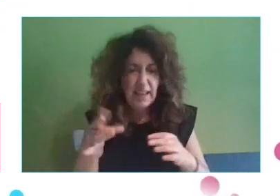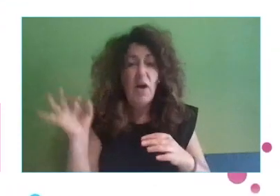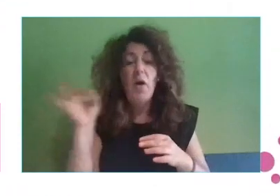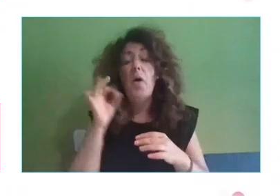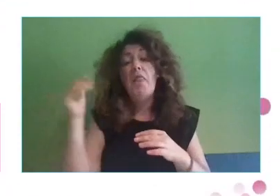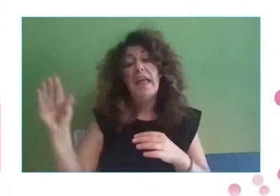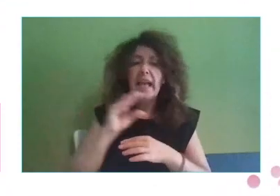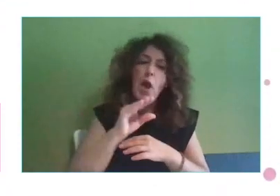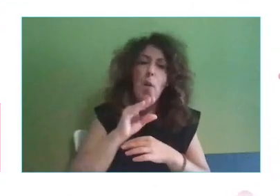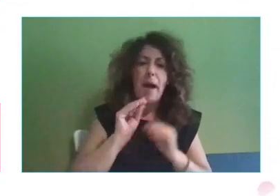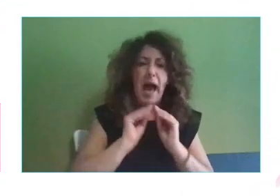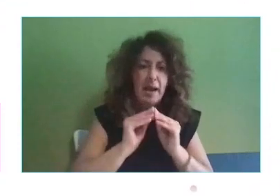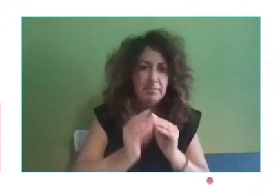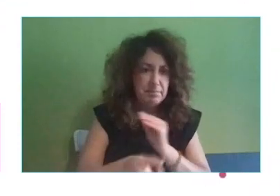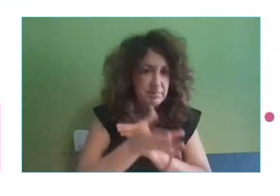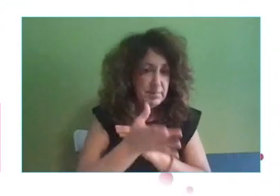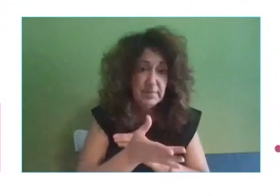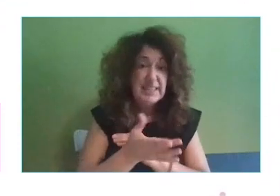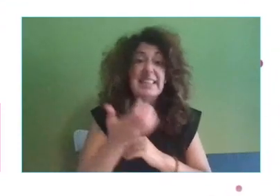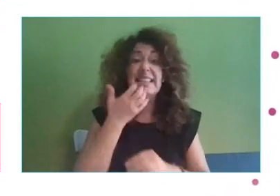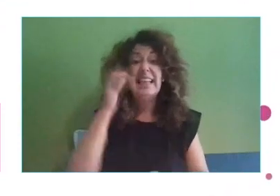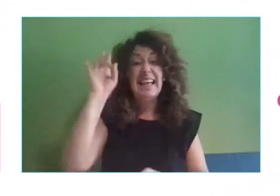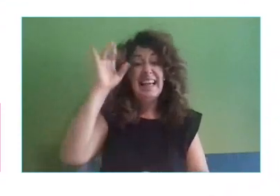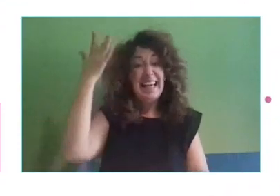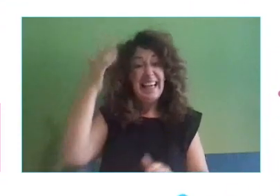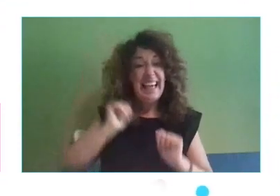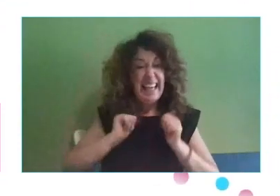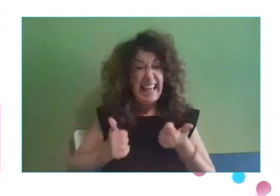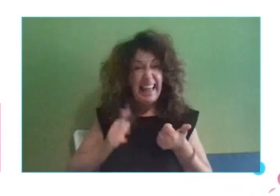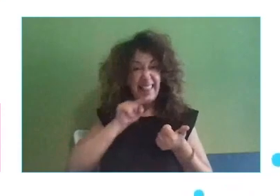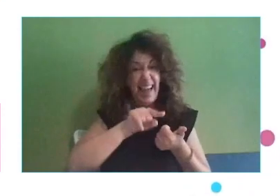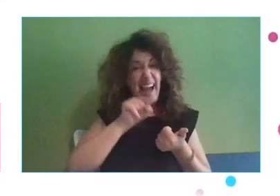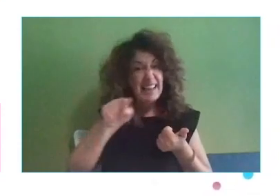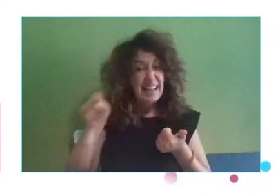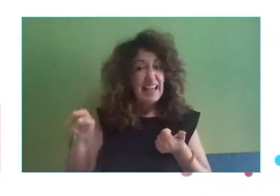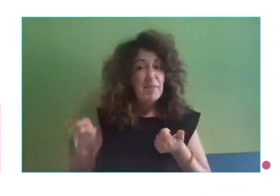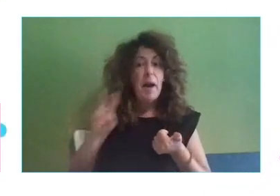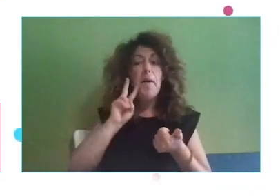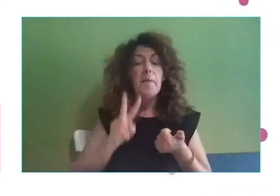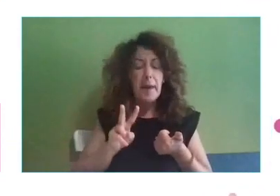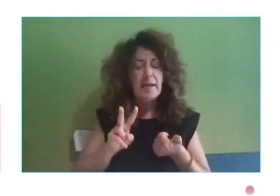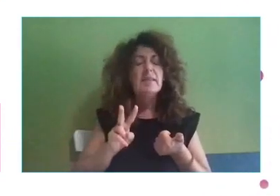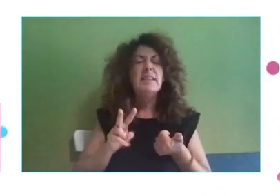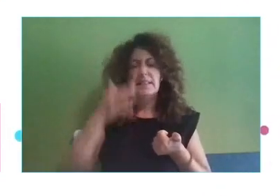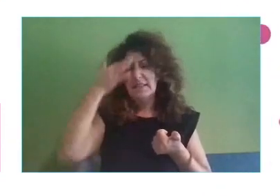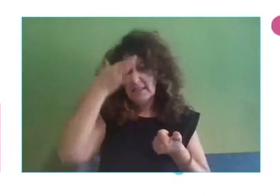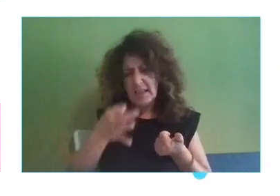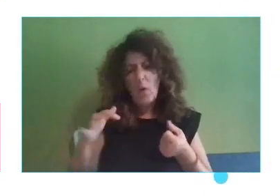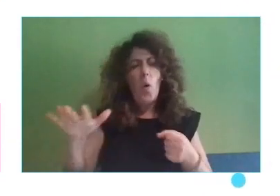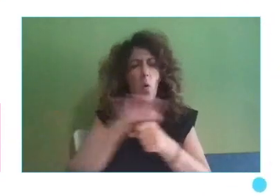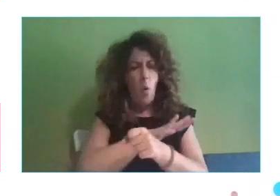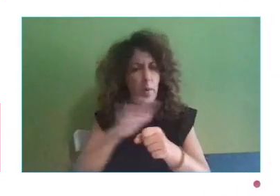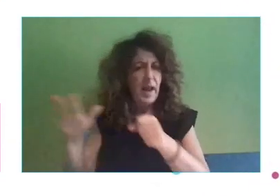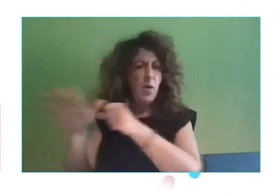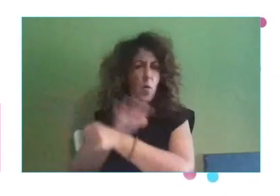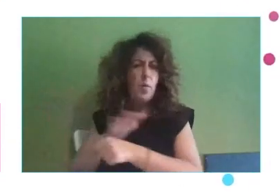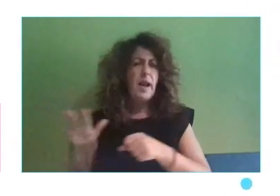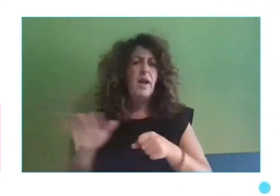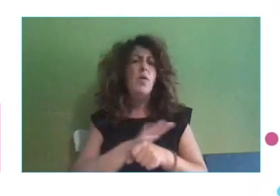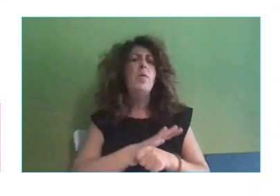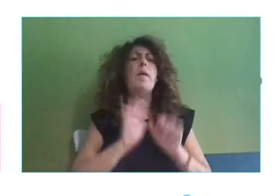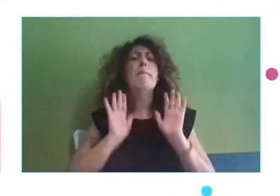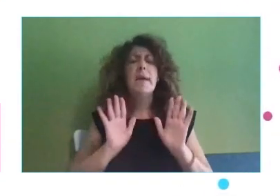Yo creo que esto, con las iniciativas que se están poniendo en marcha, pues cada vez vamos a ver que lo vamos a ir cubriendo, pero sigue siendo un gran problema.